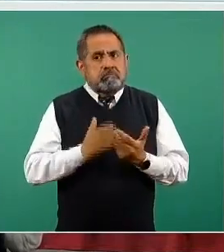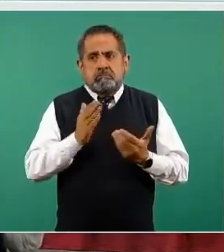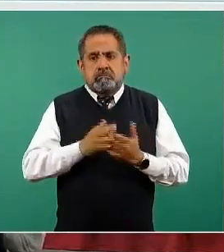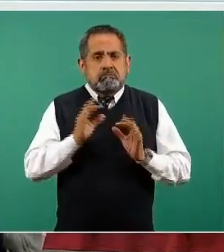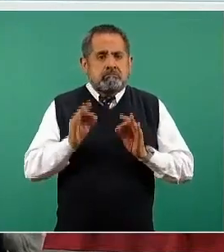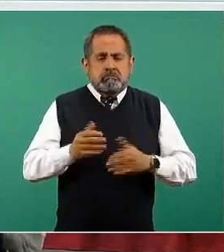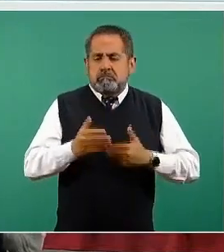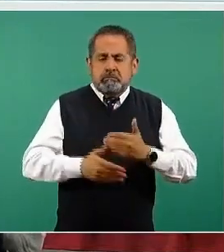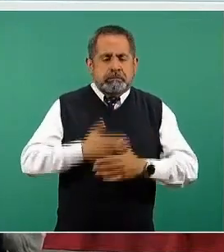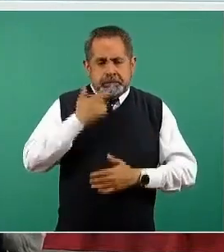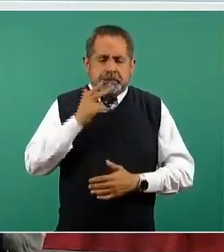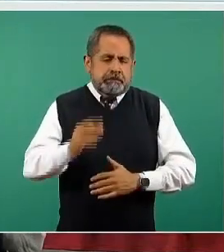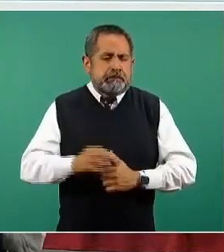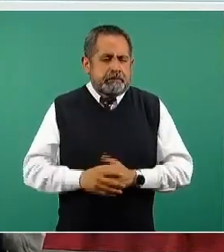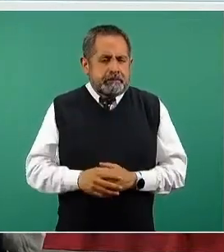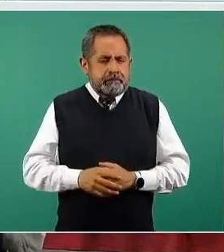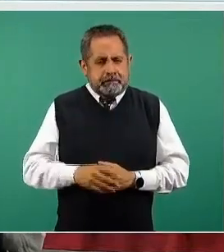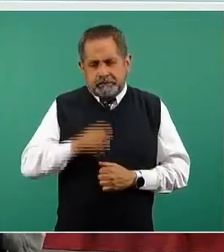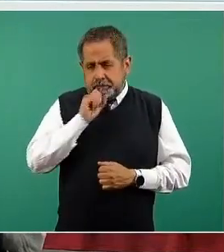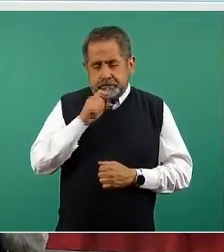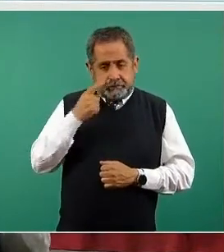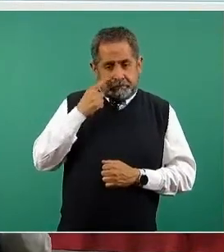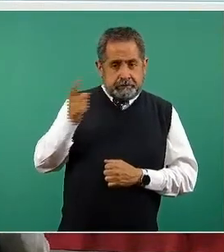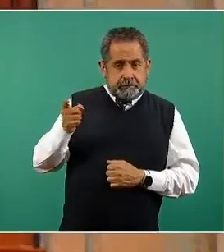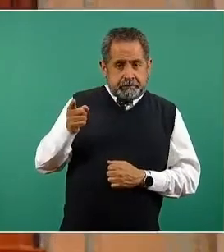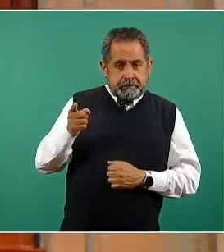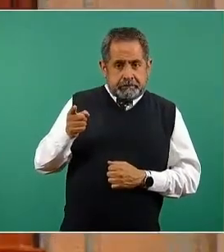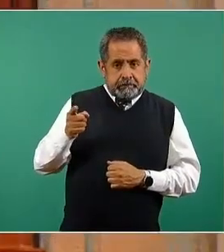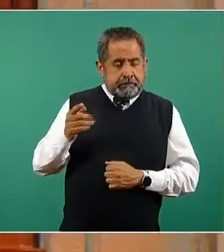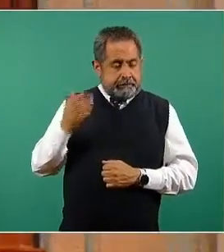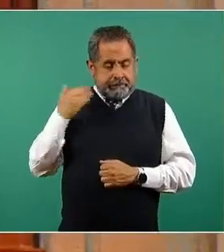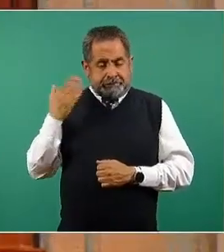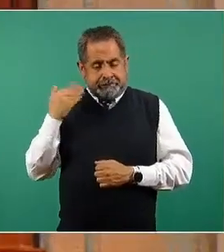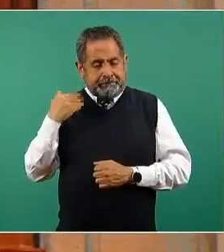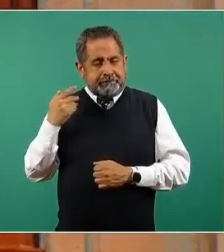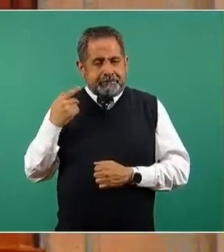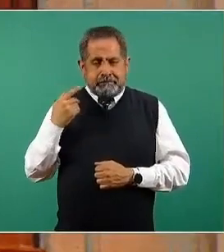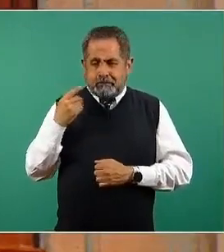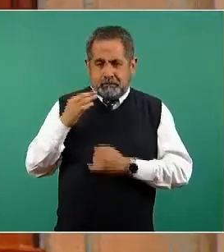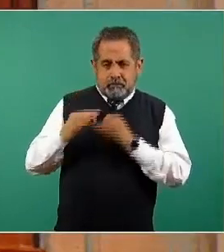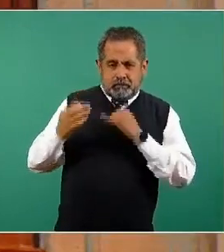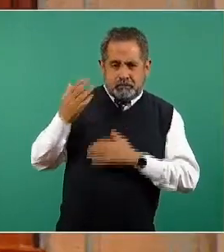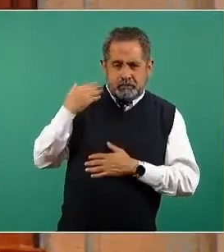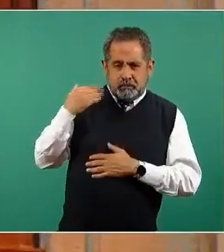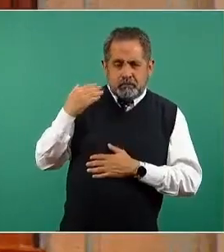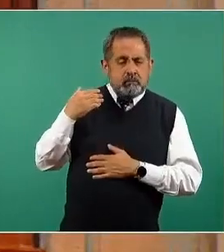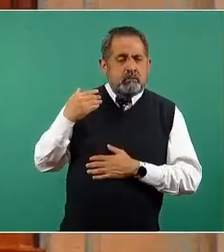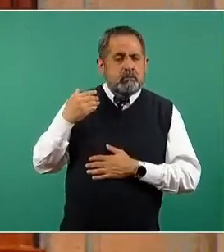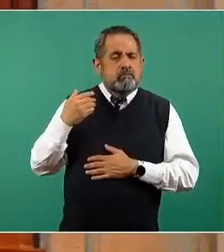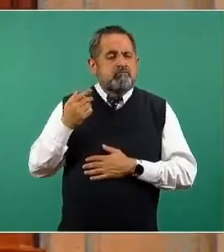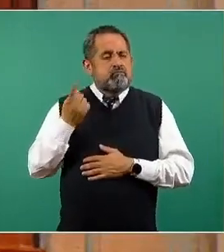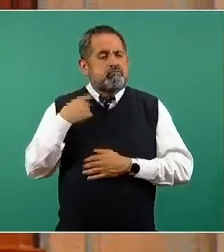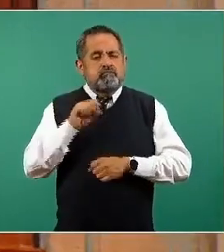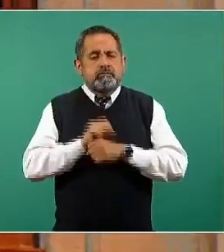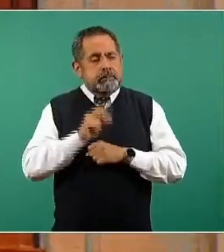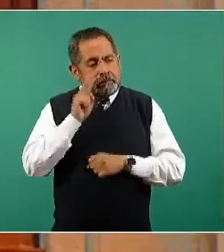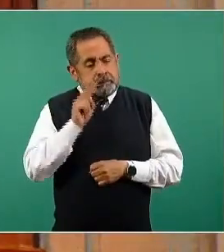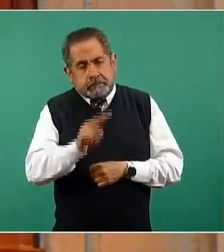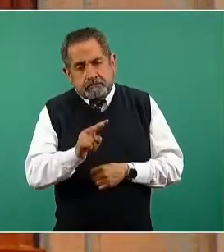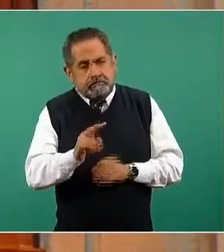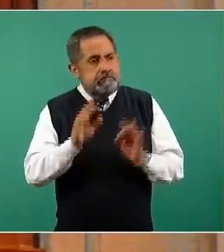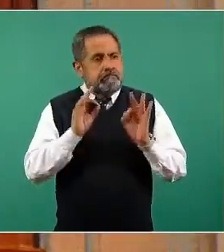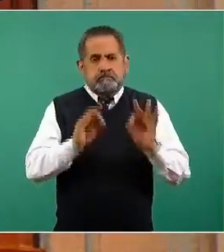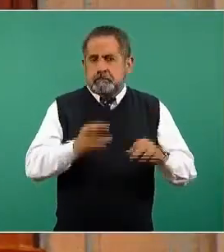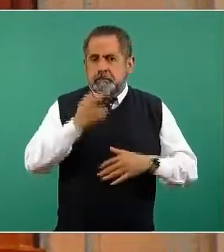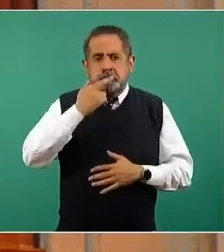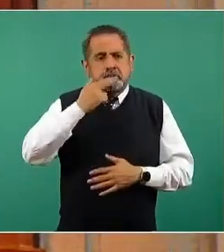hospitalización. Veamos también, si vemos el punto para el último corte de la curva total, podemos ver que esta